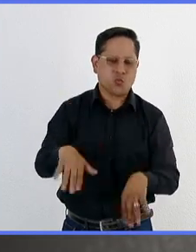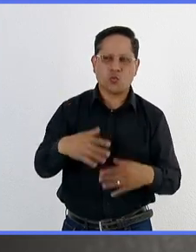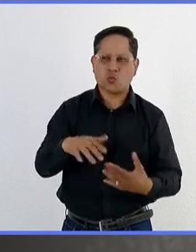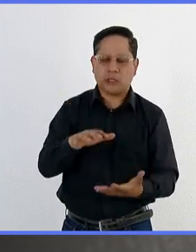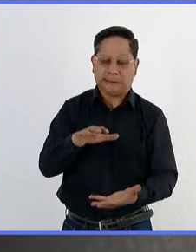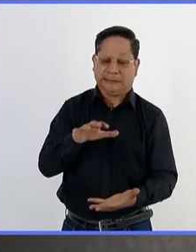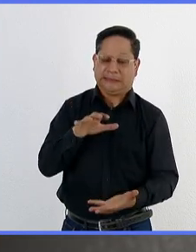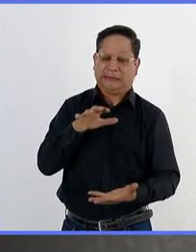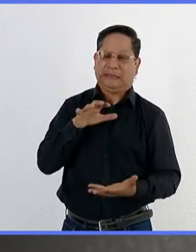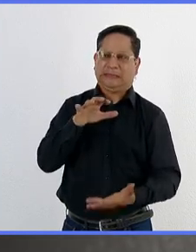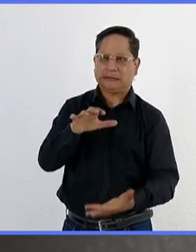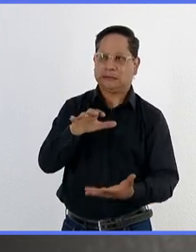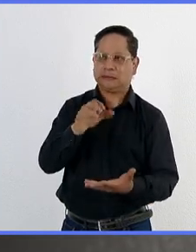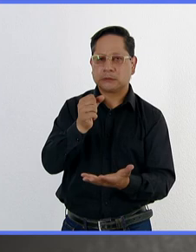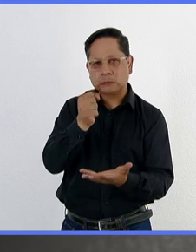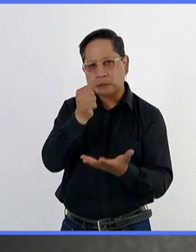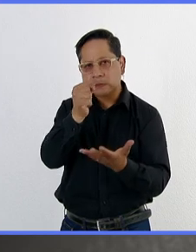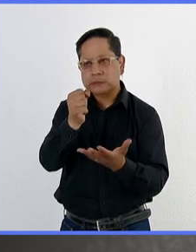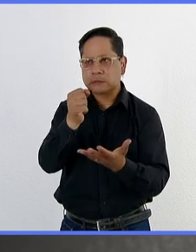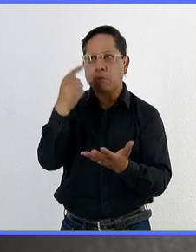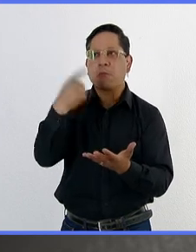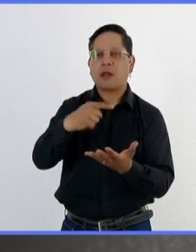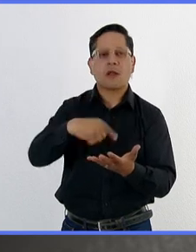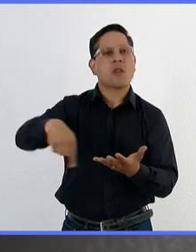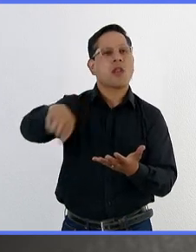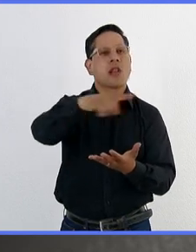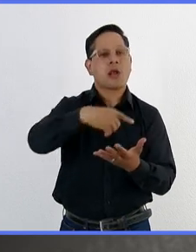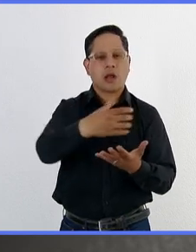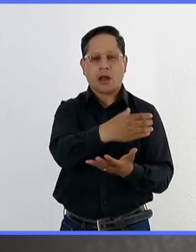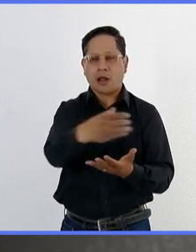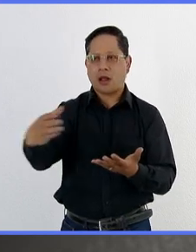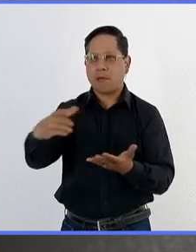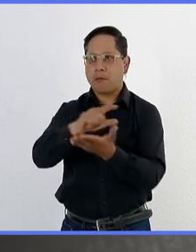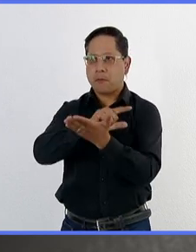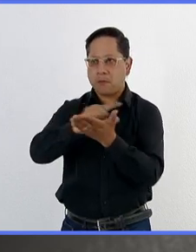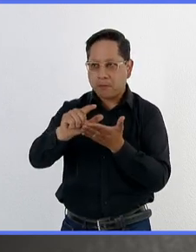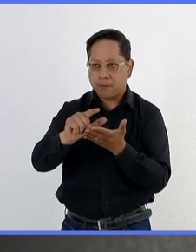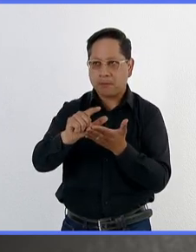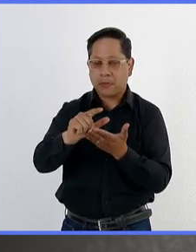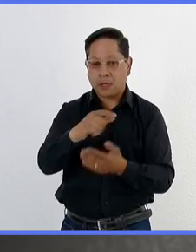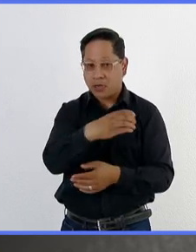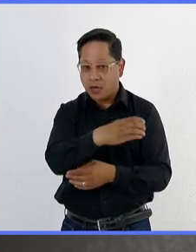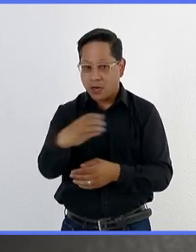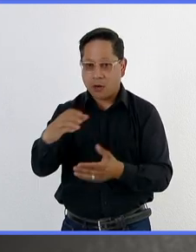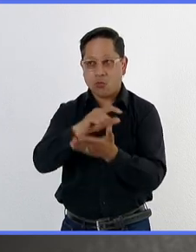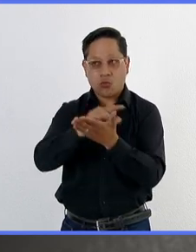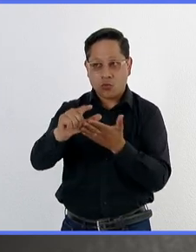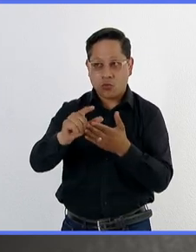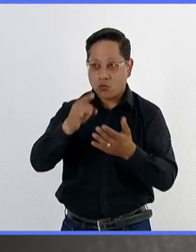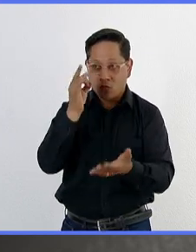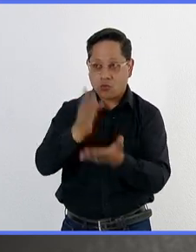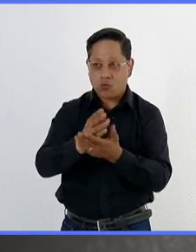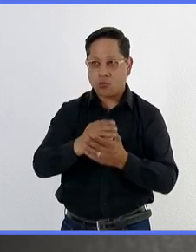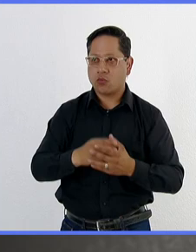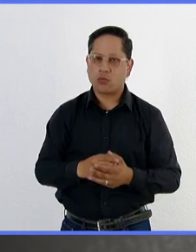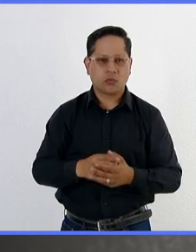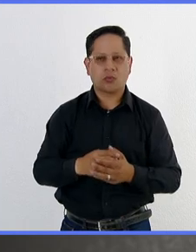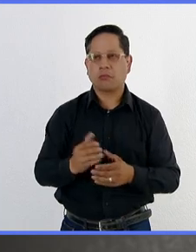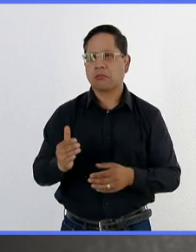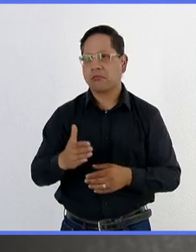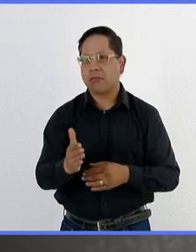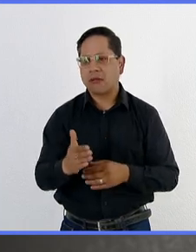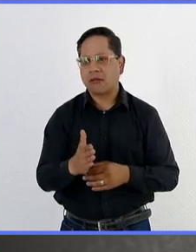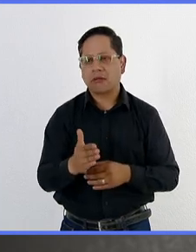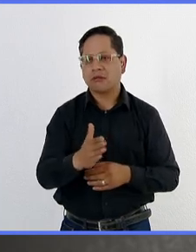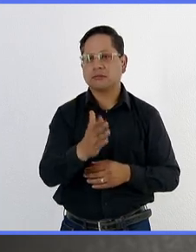para justamente cuidar la sanidad, no solamente del sector agrícola, sino también peces,